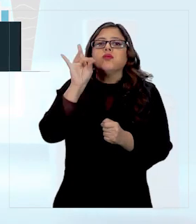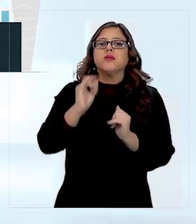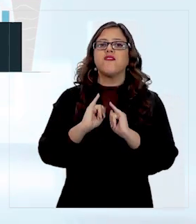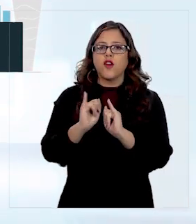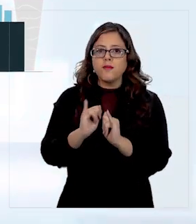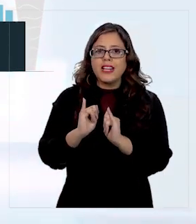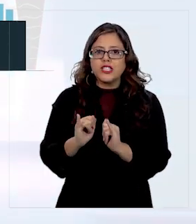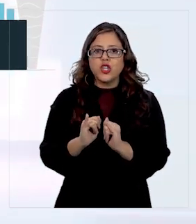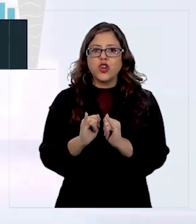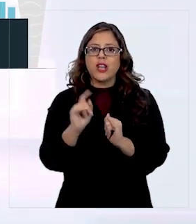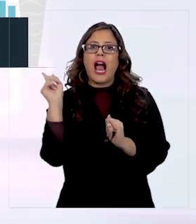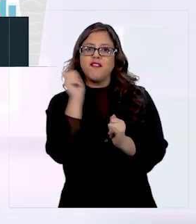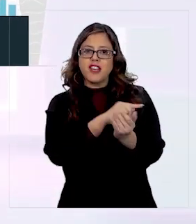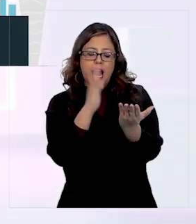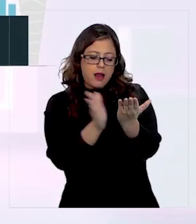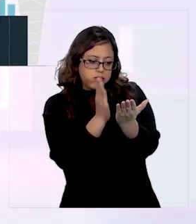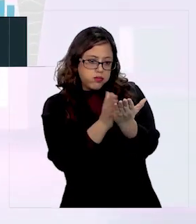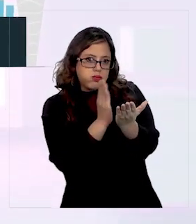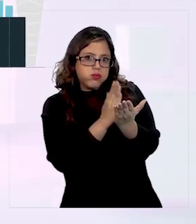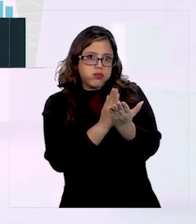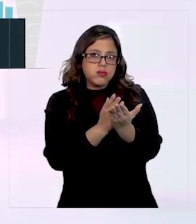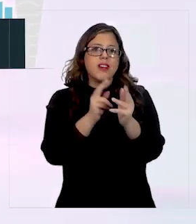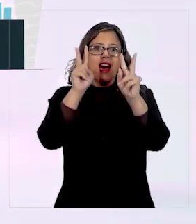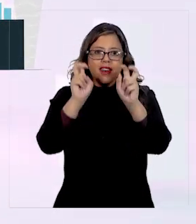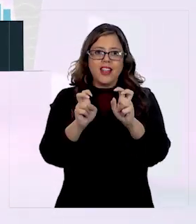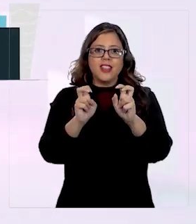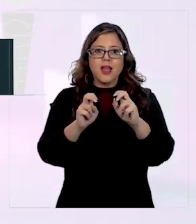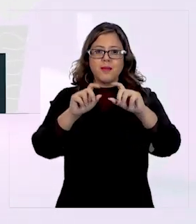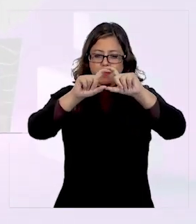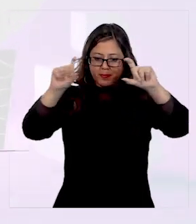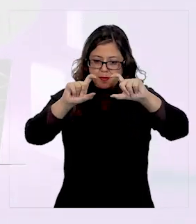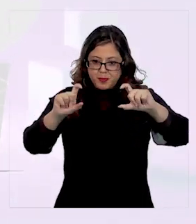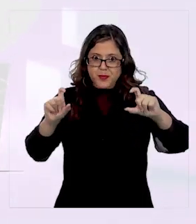de acuerdo con el estilo bibliográfico utilizado.